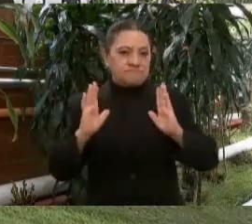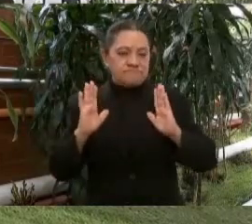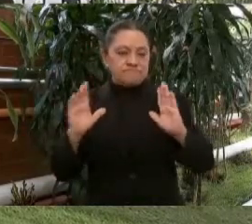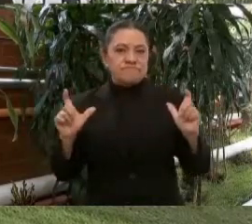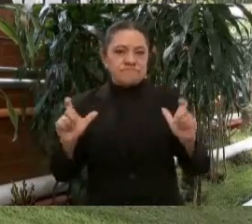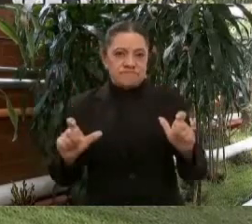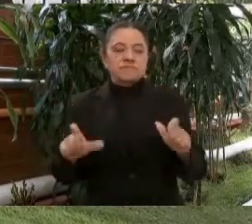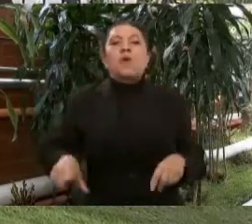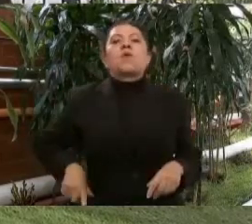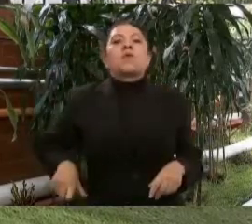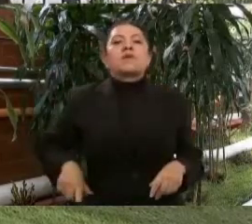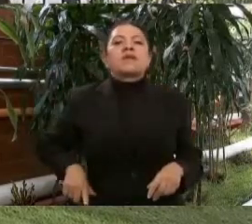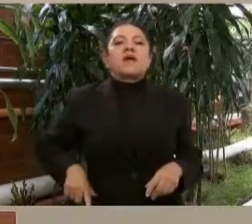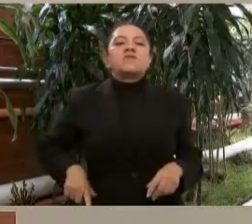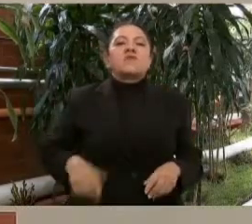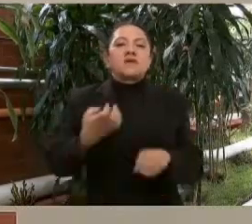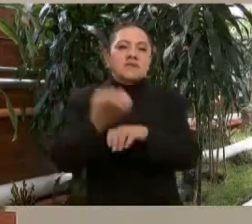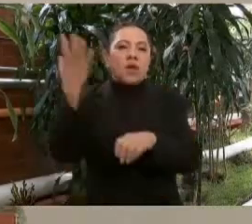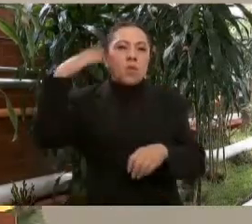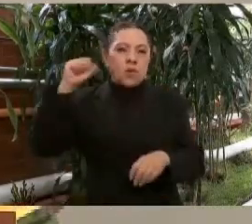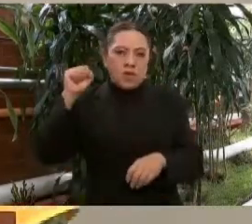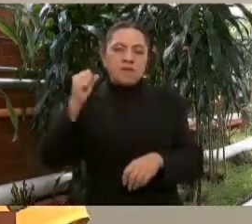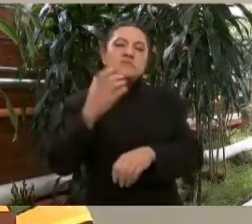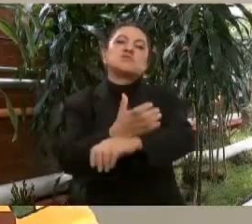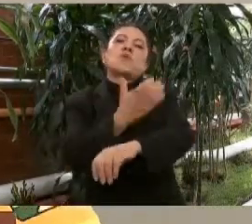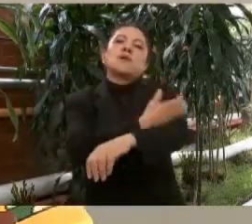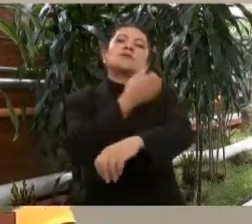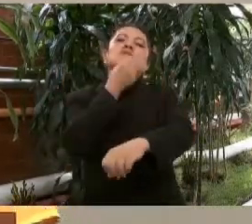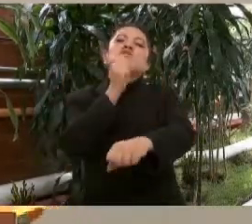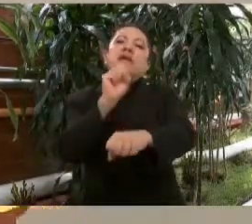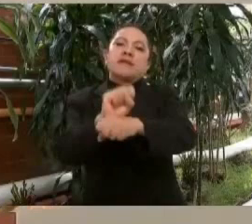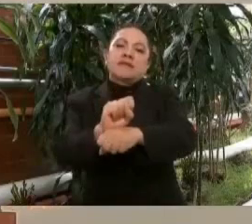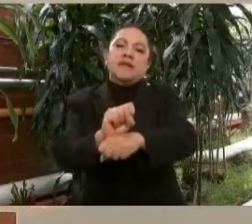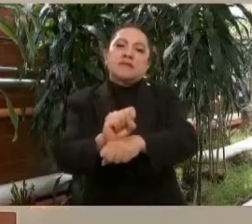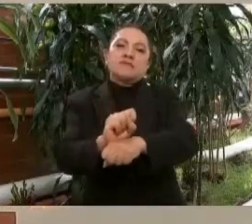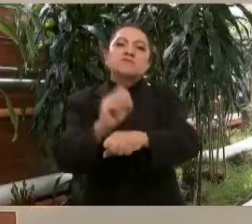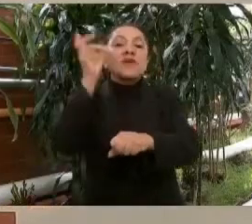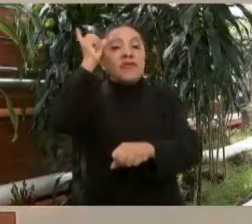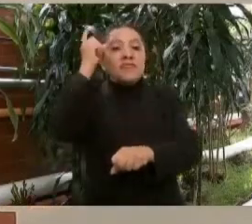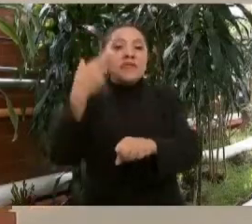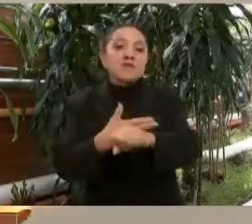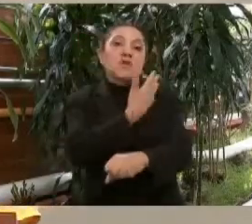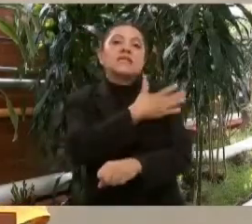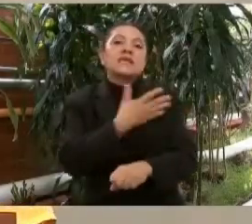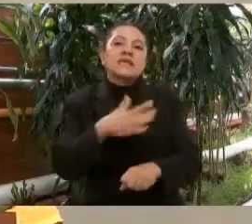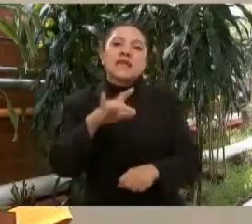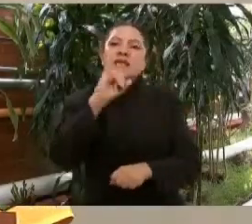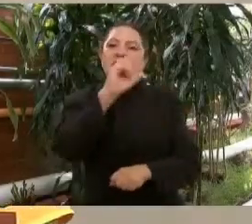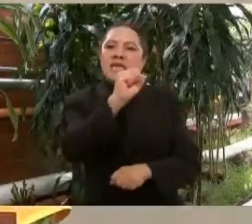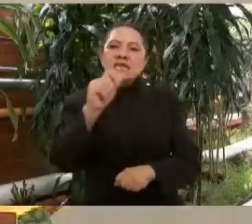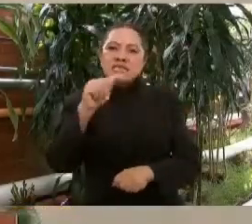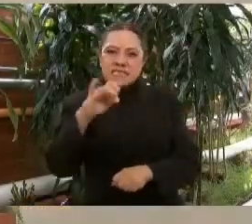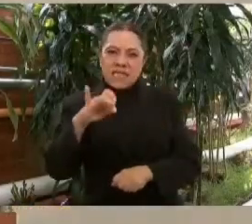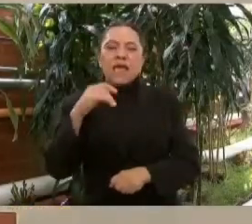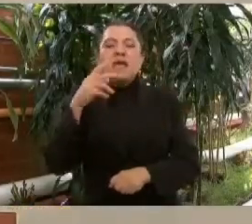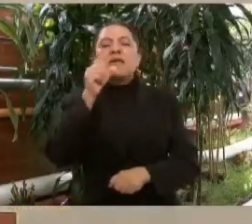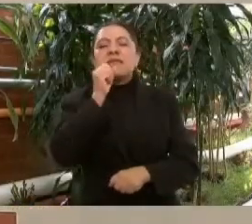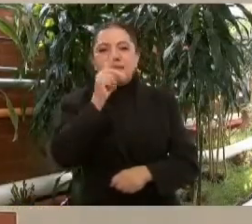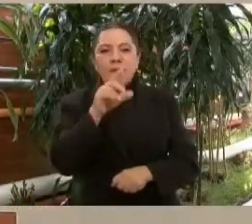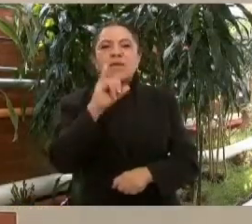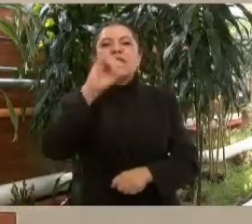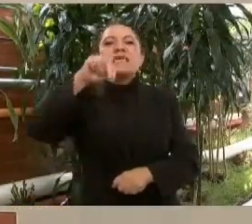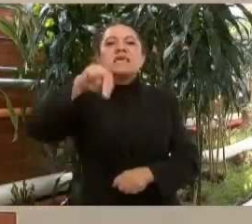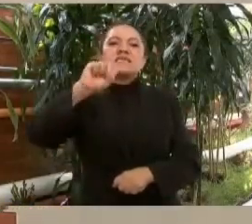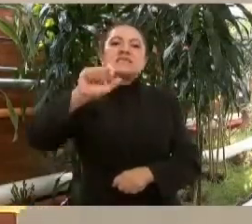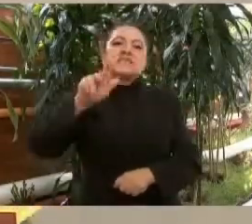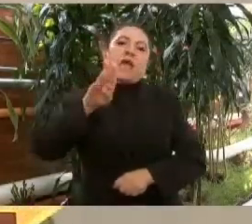de Morelos, compañeros secretarios, directores generales del Issste y del Insabi, presidente municipal